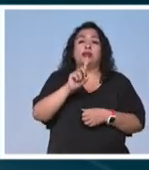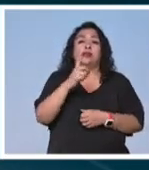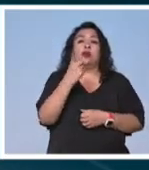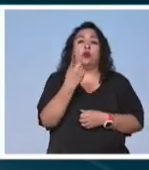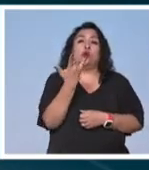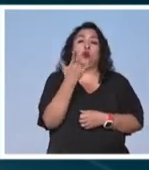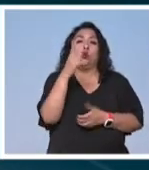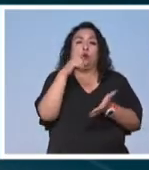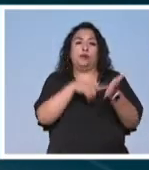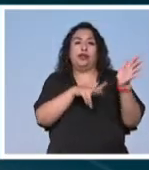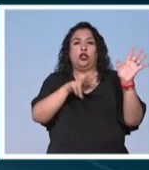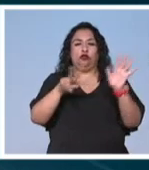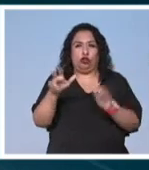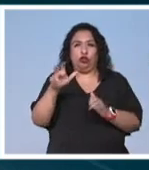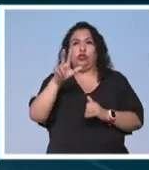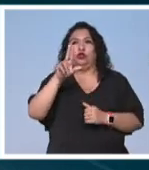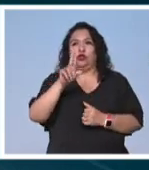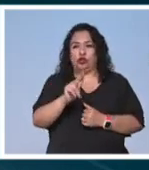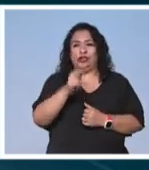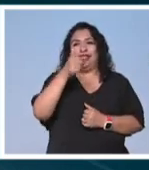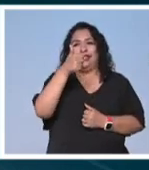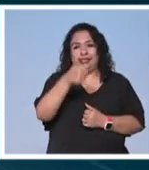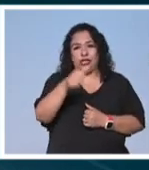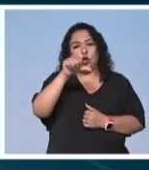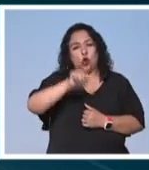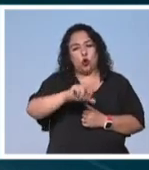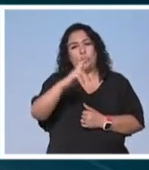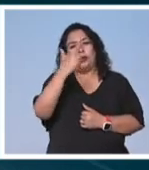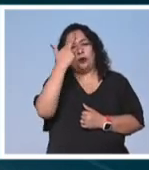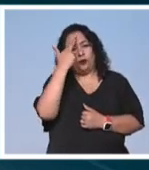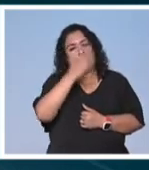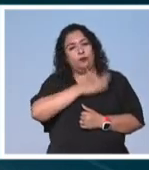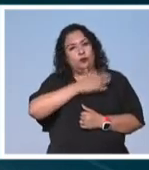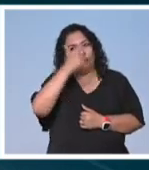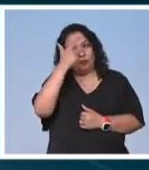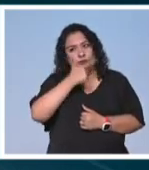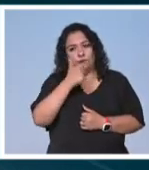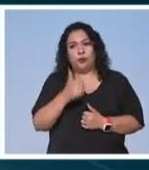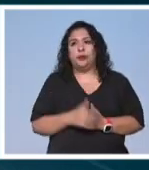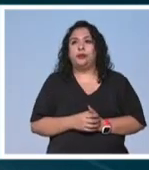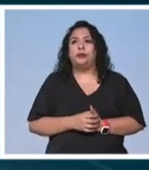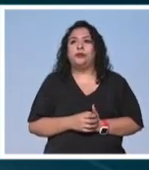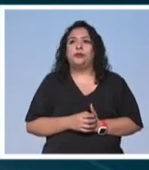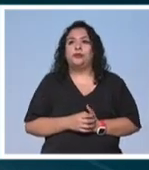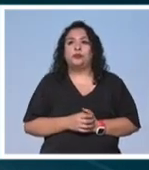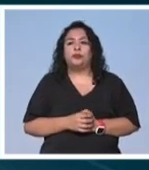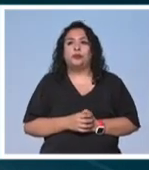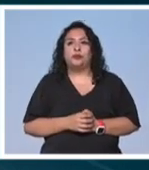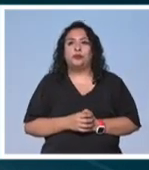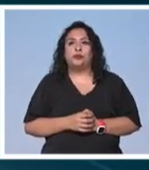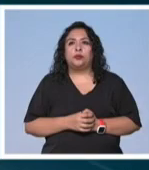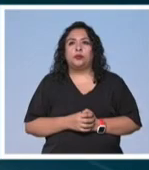de julio de 1886 y hoy lo recordamos muy buenas noches gracias